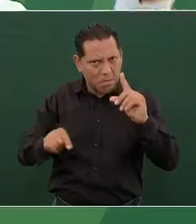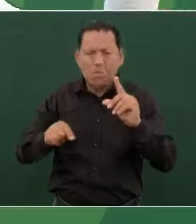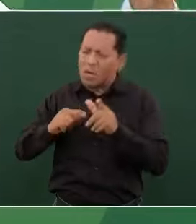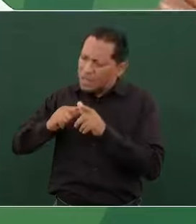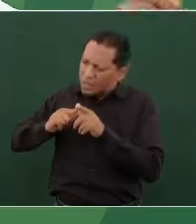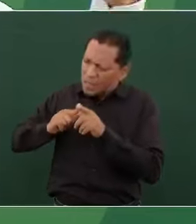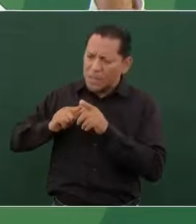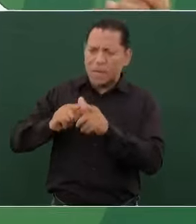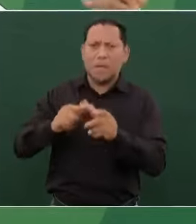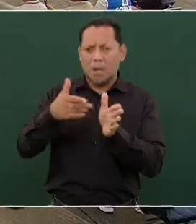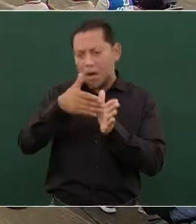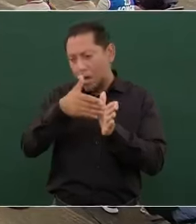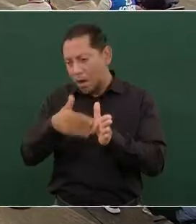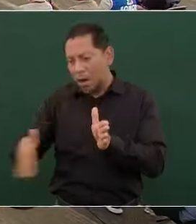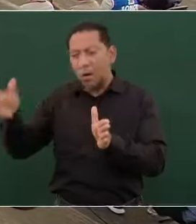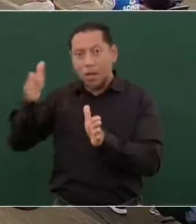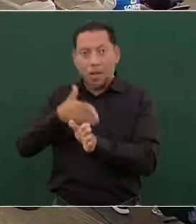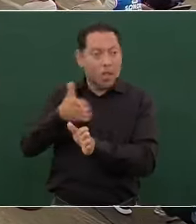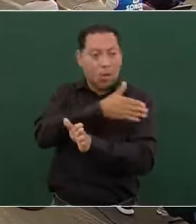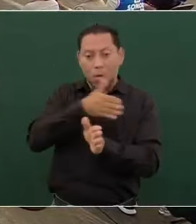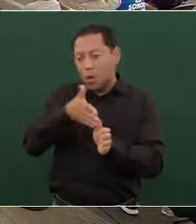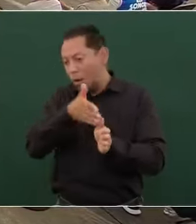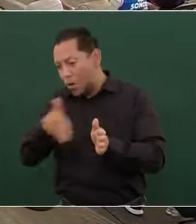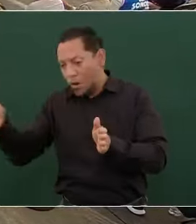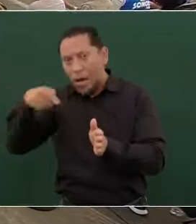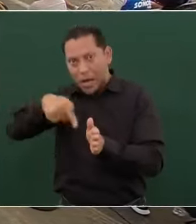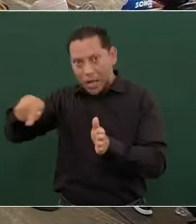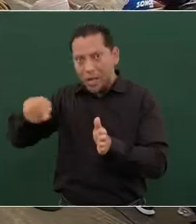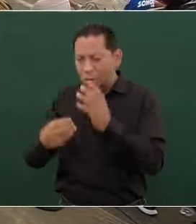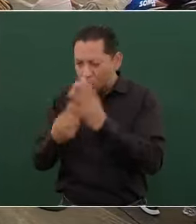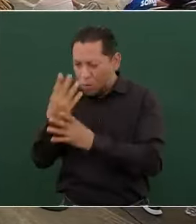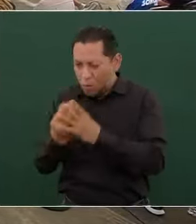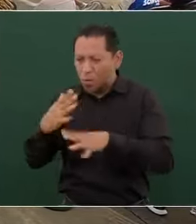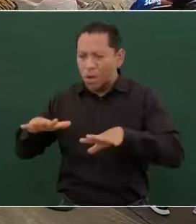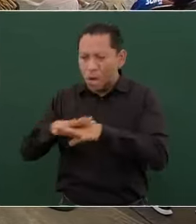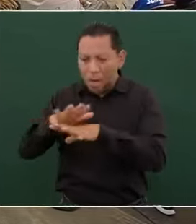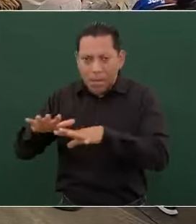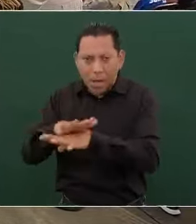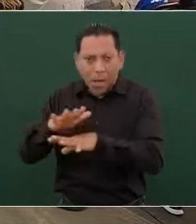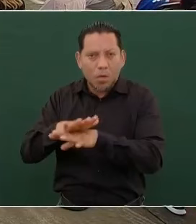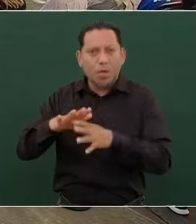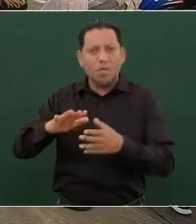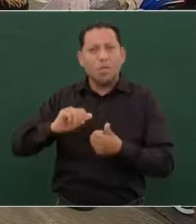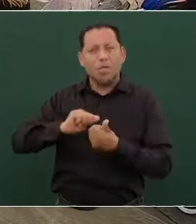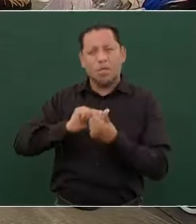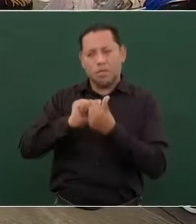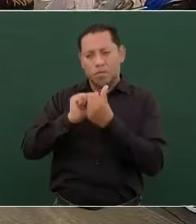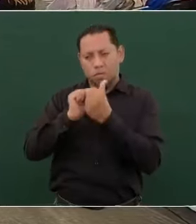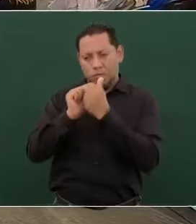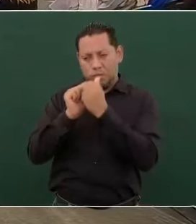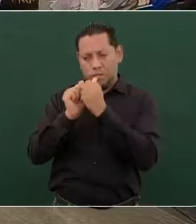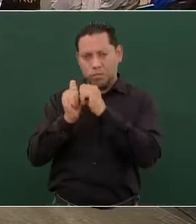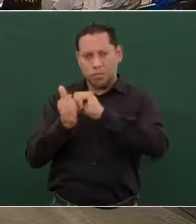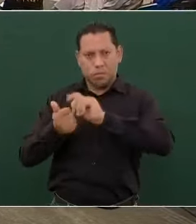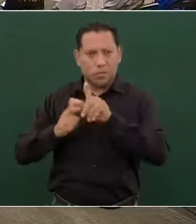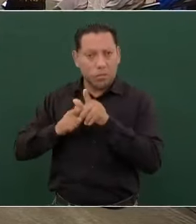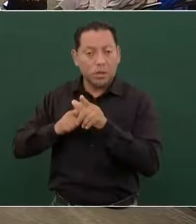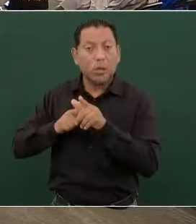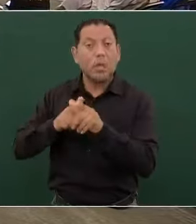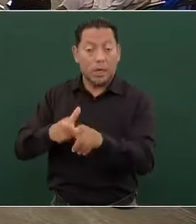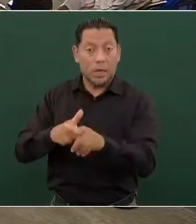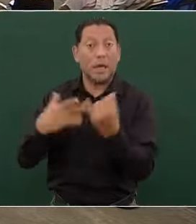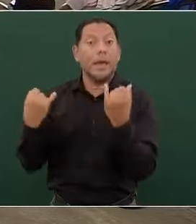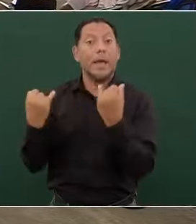transformando, cambiando y hay que continuar